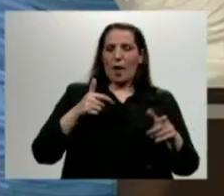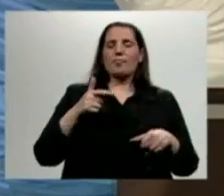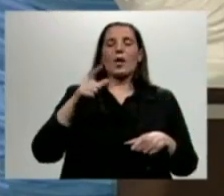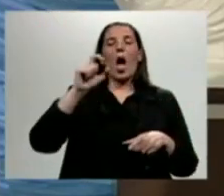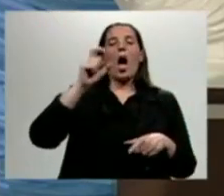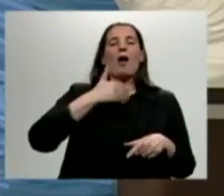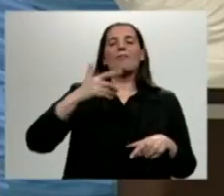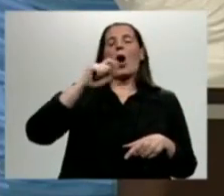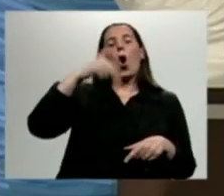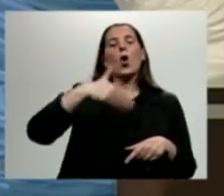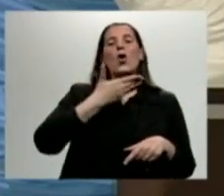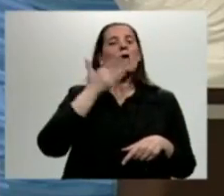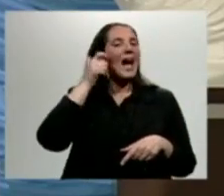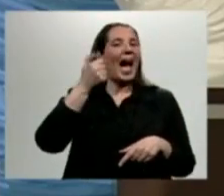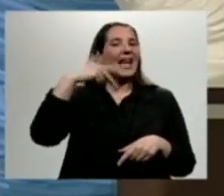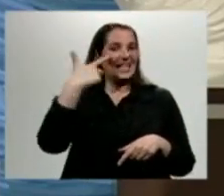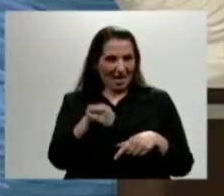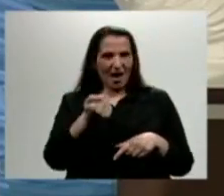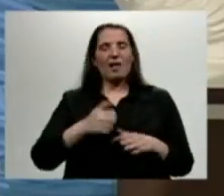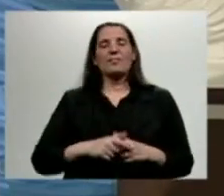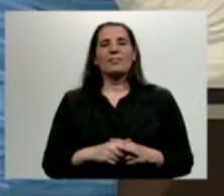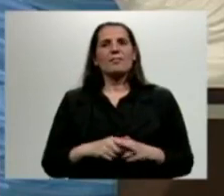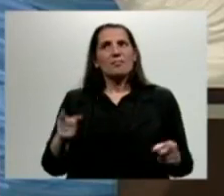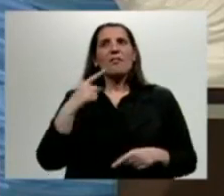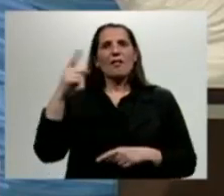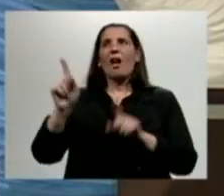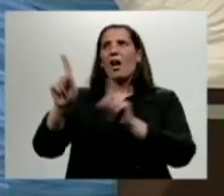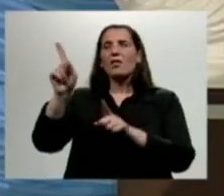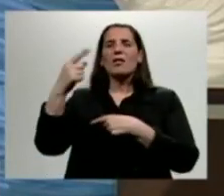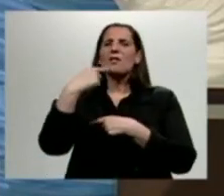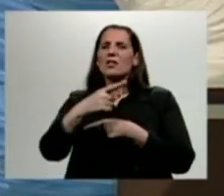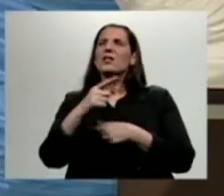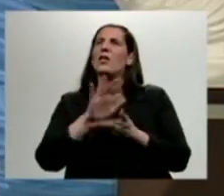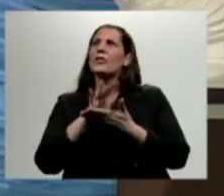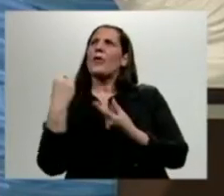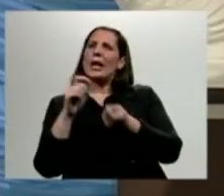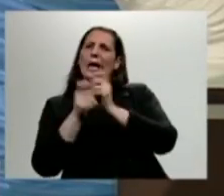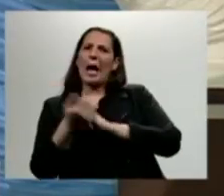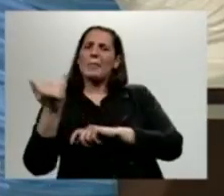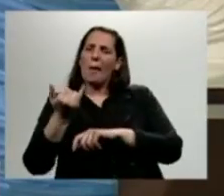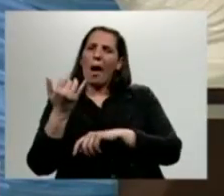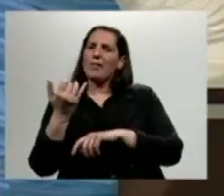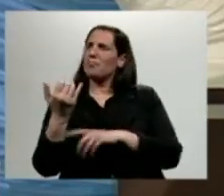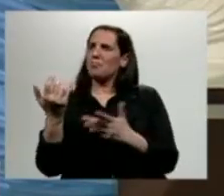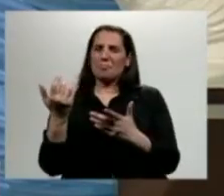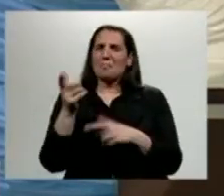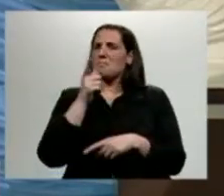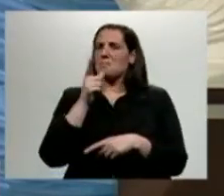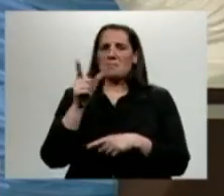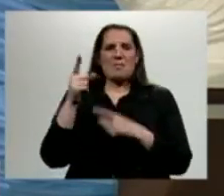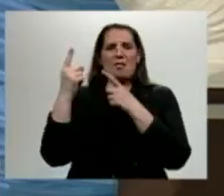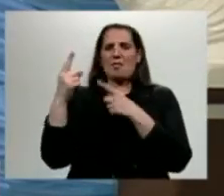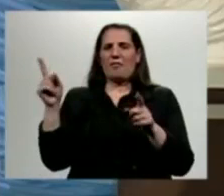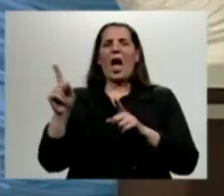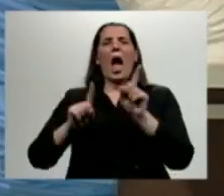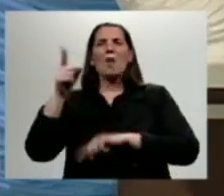entonces que aquellas voces que se levantaban de tratamiento exprés y demás, no hay, creo, antecedentes en